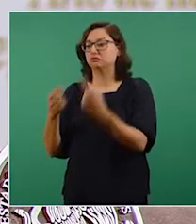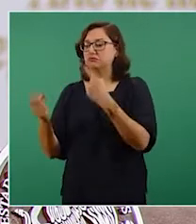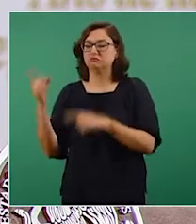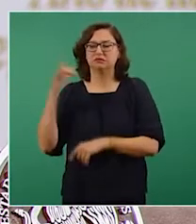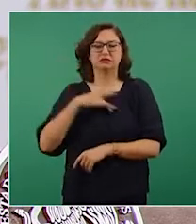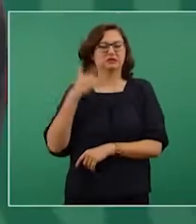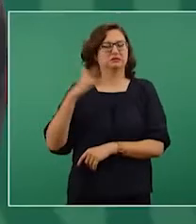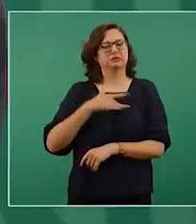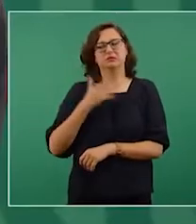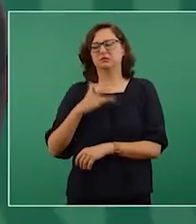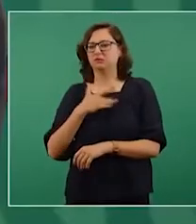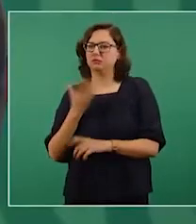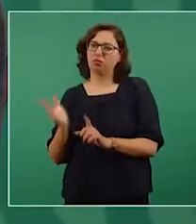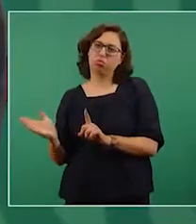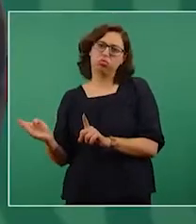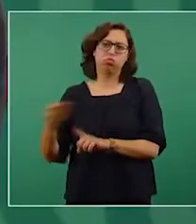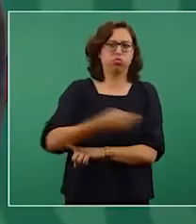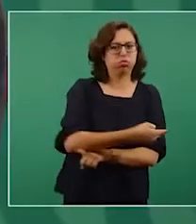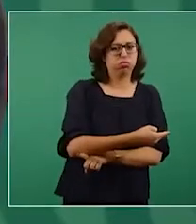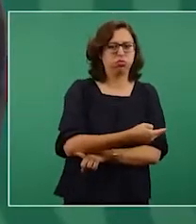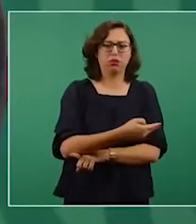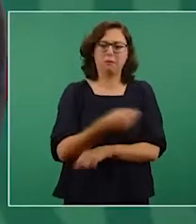camino de las conductas antisociales.